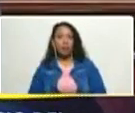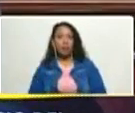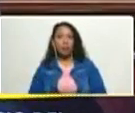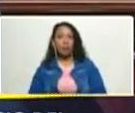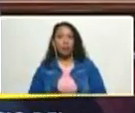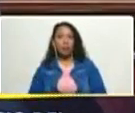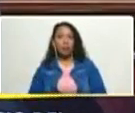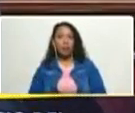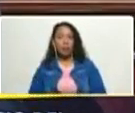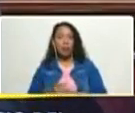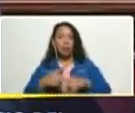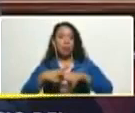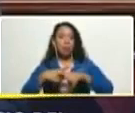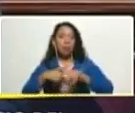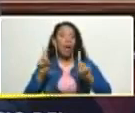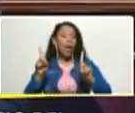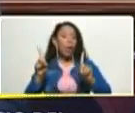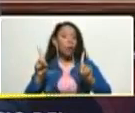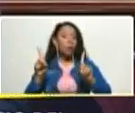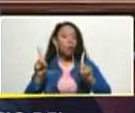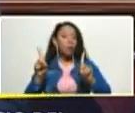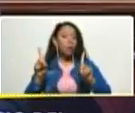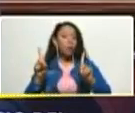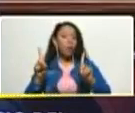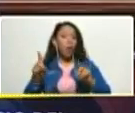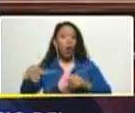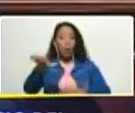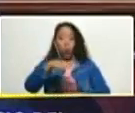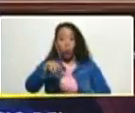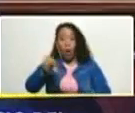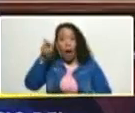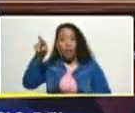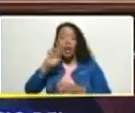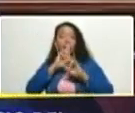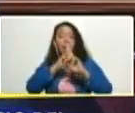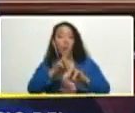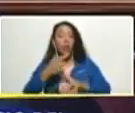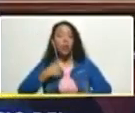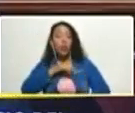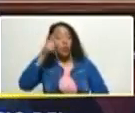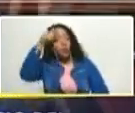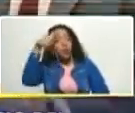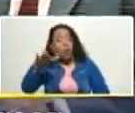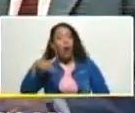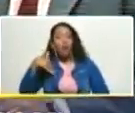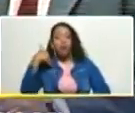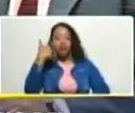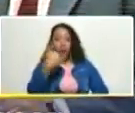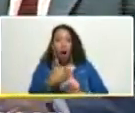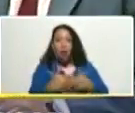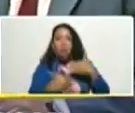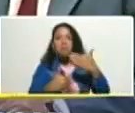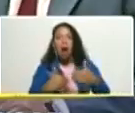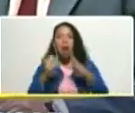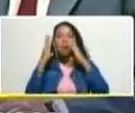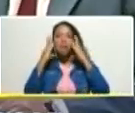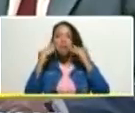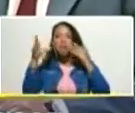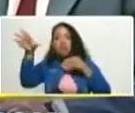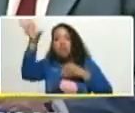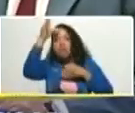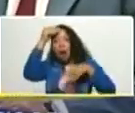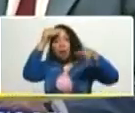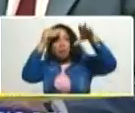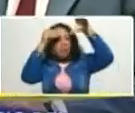pero que todo todos esos resultados que nuestro pueblo ha ido experimentando son producto